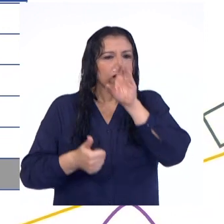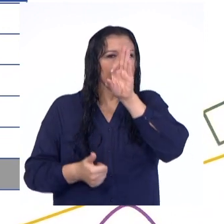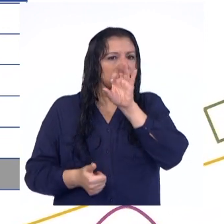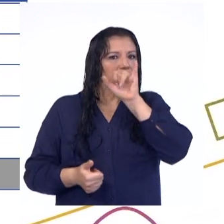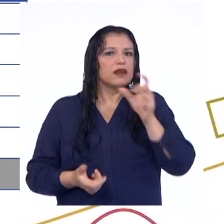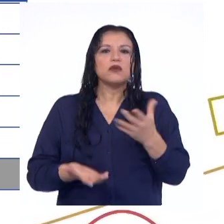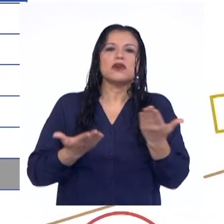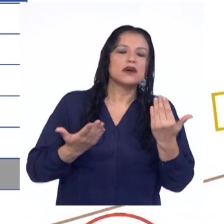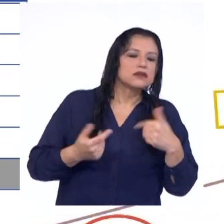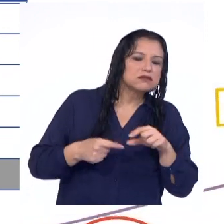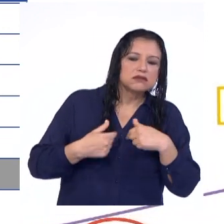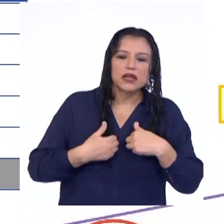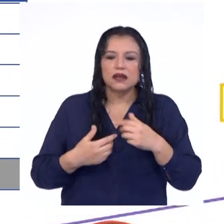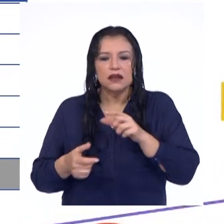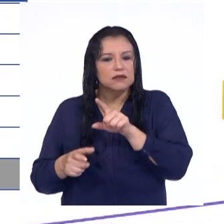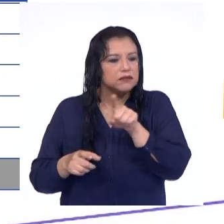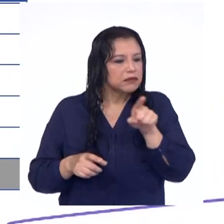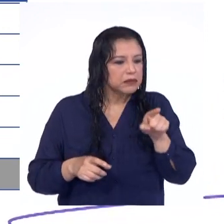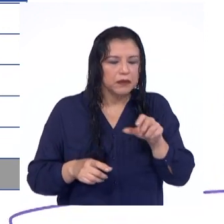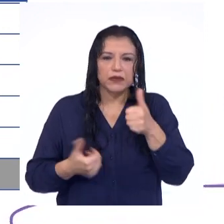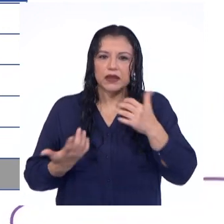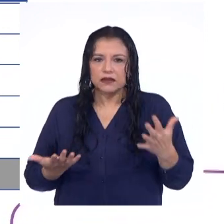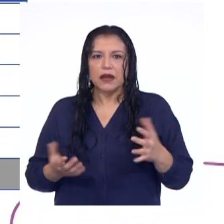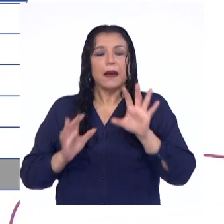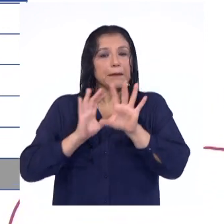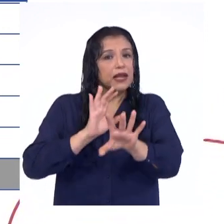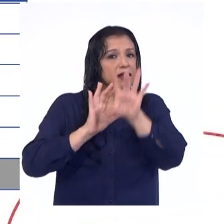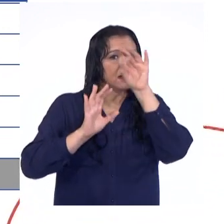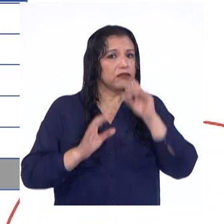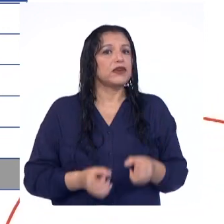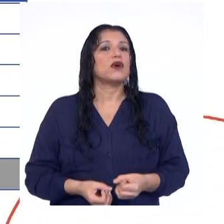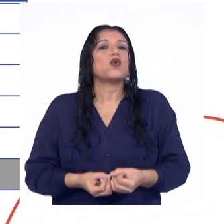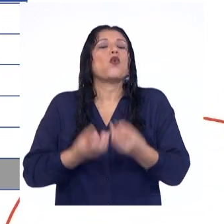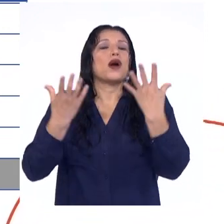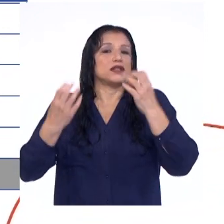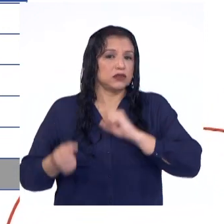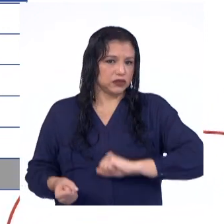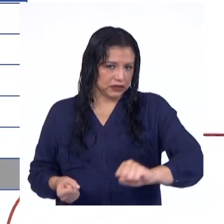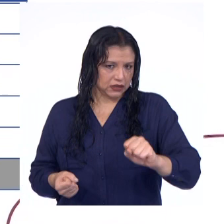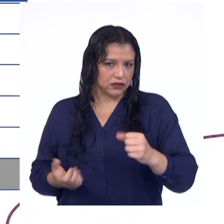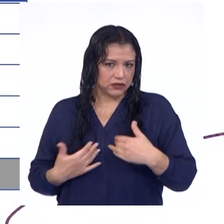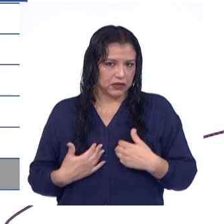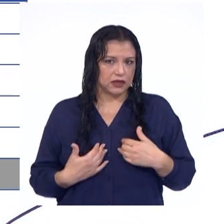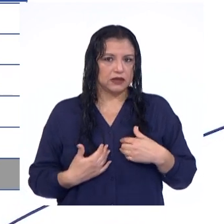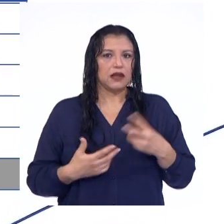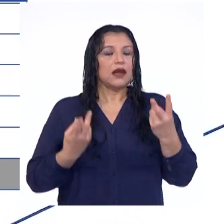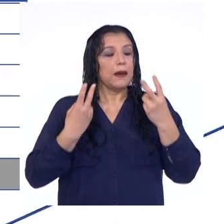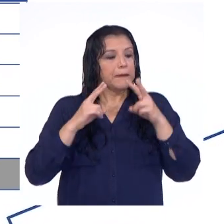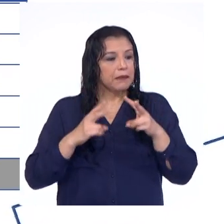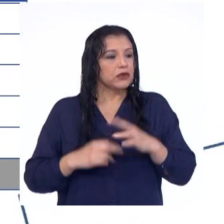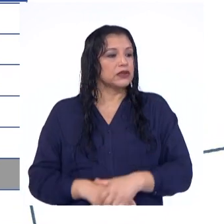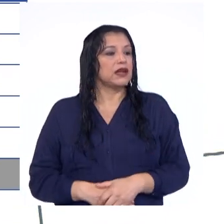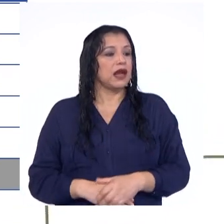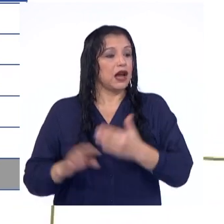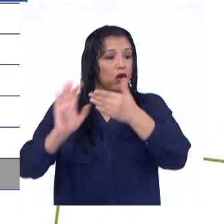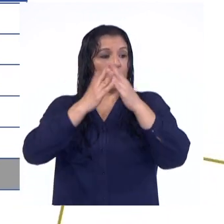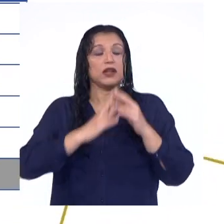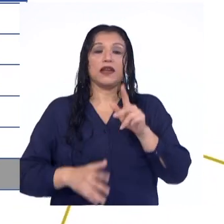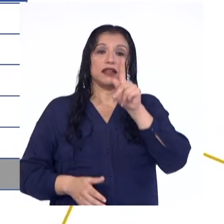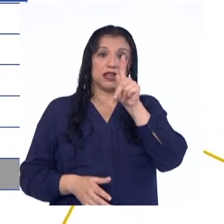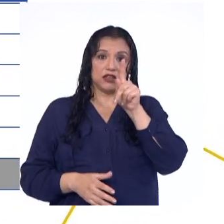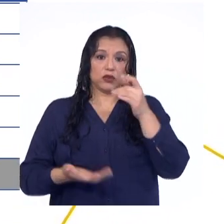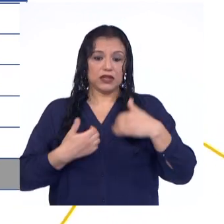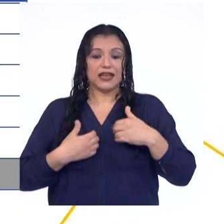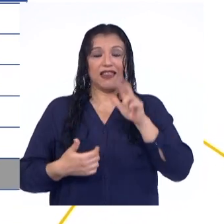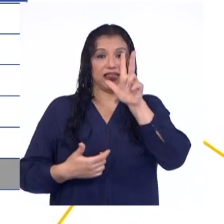absoluta acumulada lo contiene, para así identificar el número de hijos. Vemos que en la comunidad Kishwa son 3